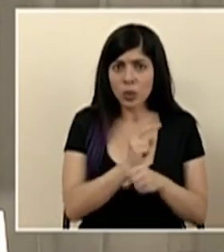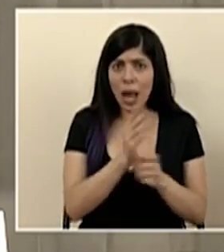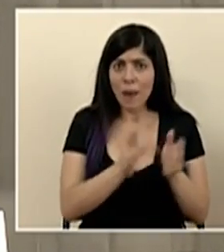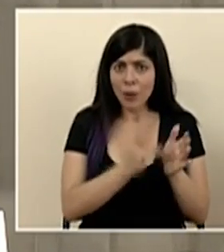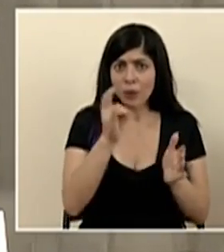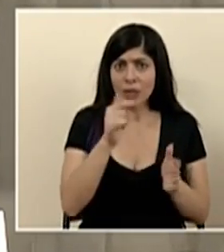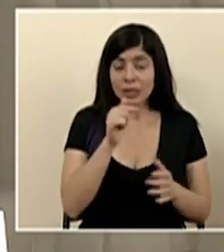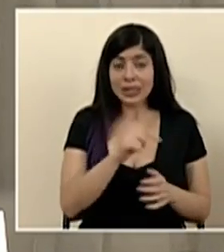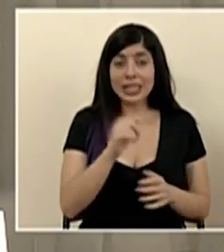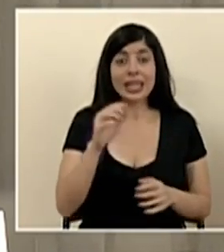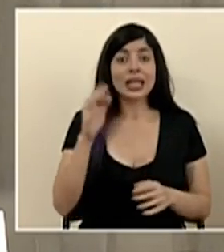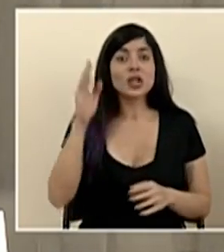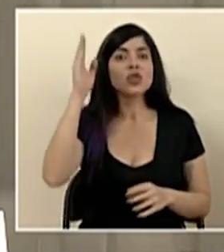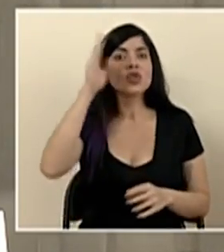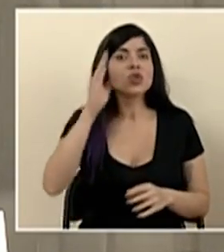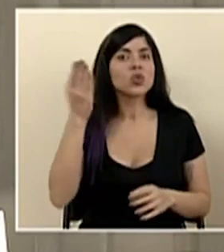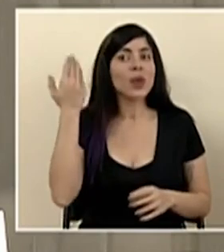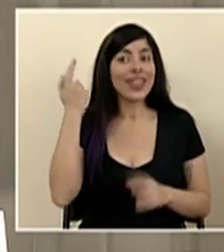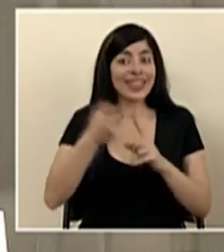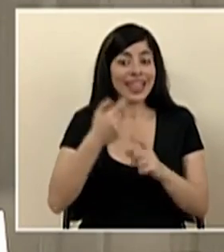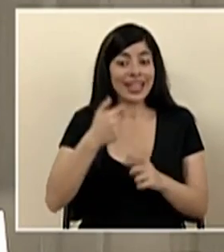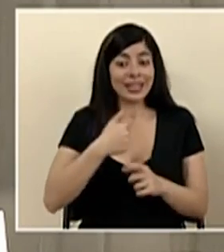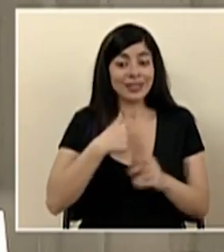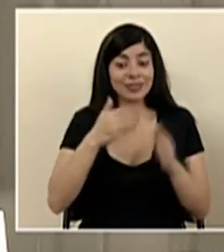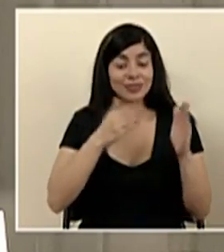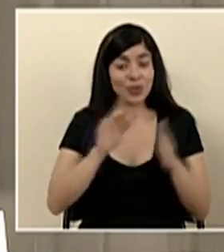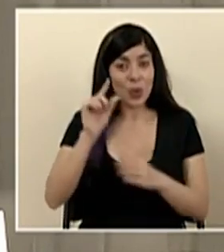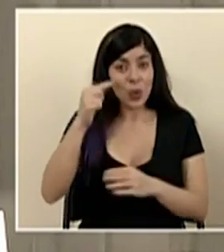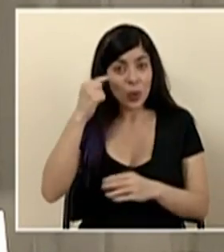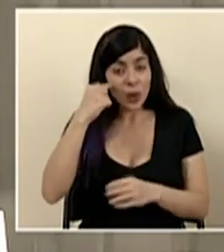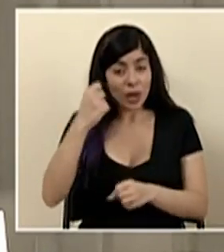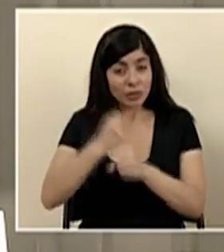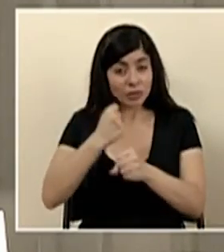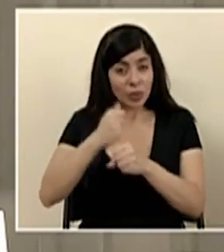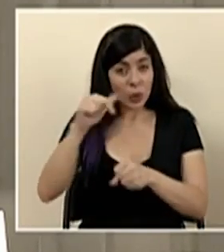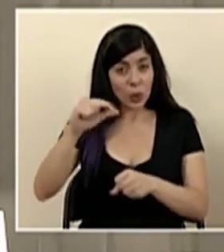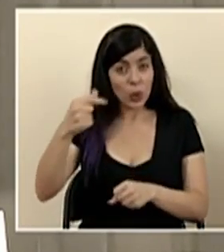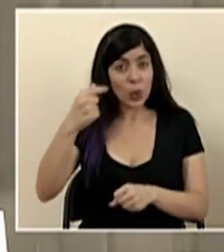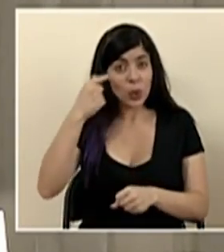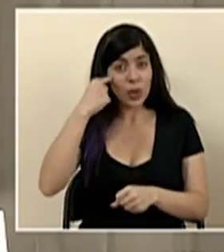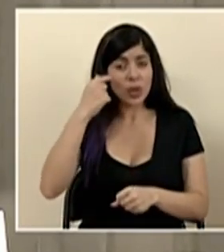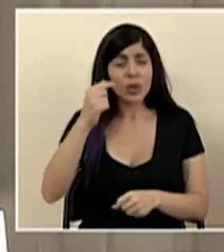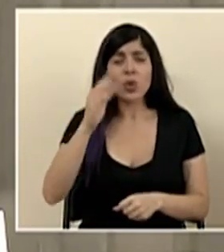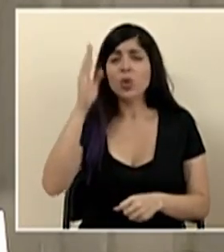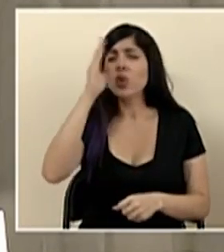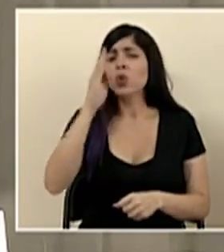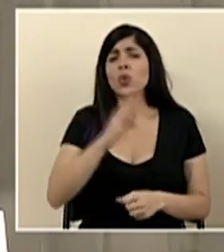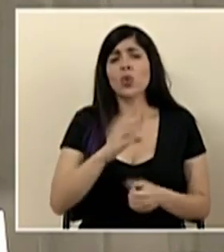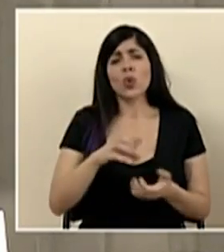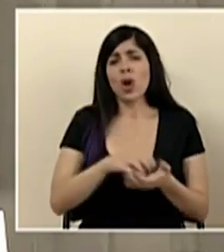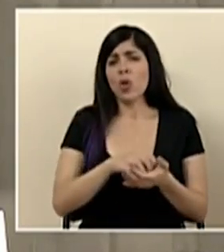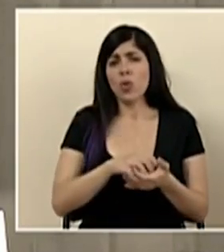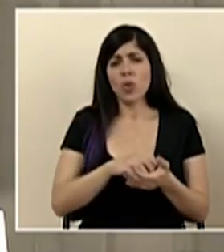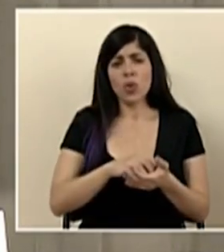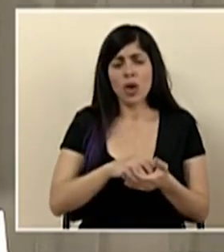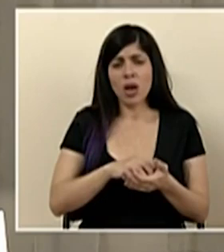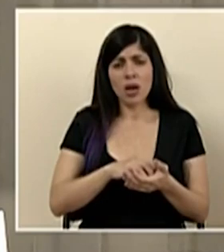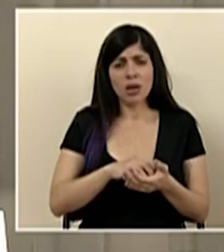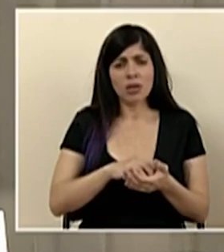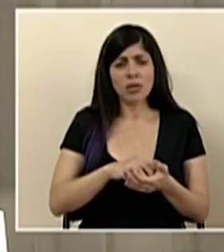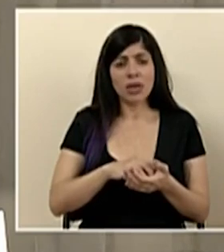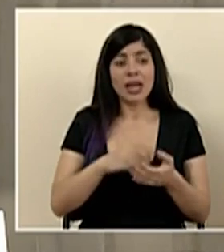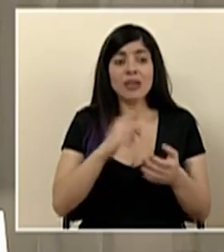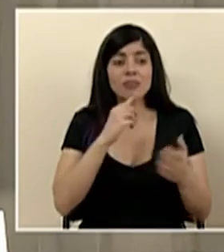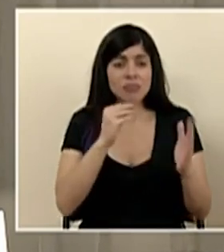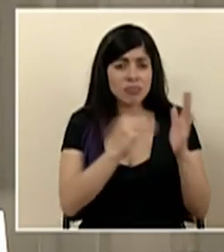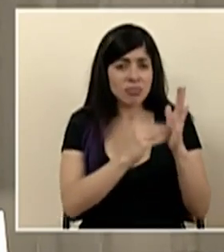nunca se ha puesto y eso está desde mi plan de gobierno y todo lo que hemos hecho en esta administración nunca está en cuestionamiento al contrario está